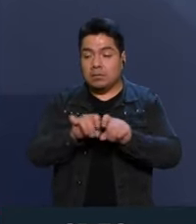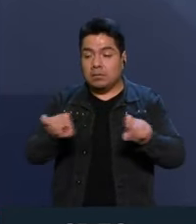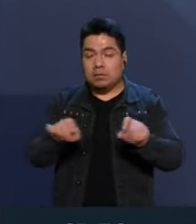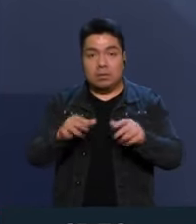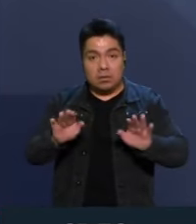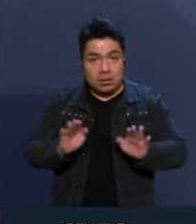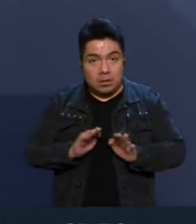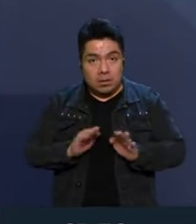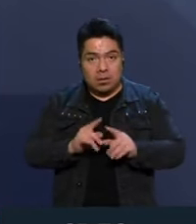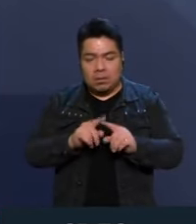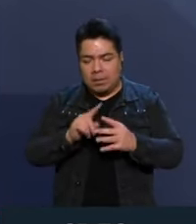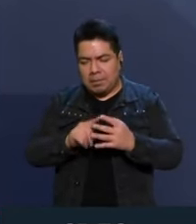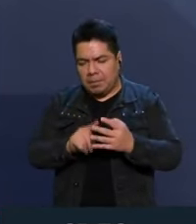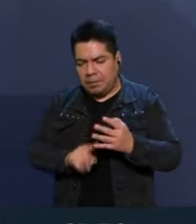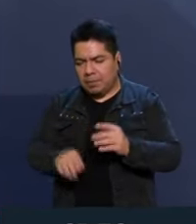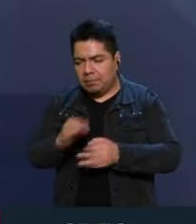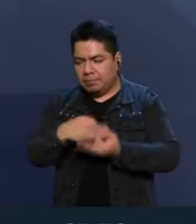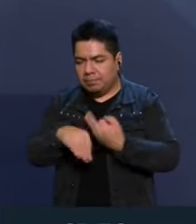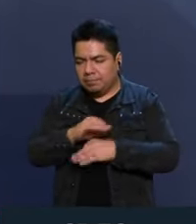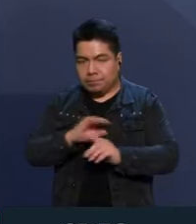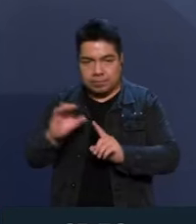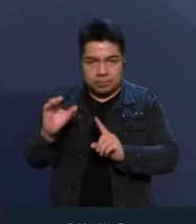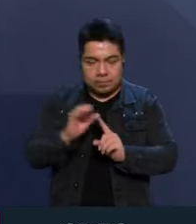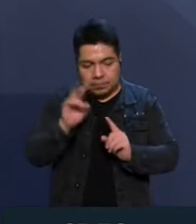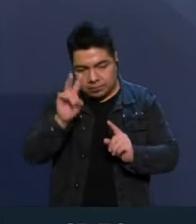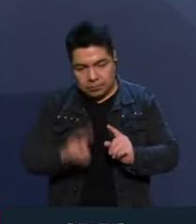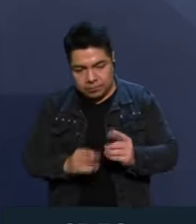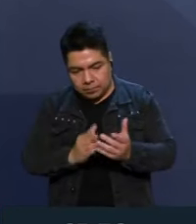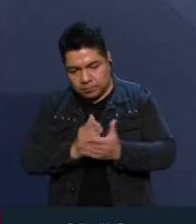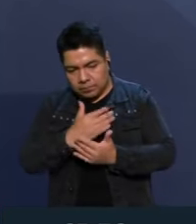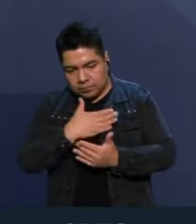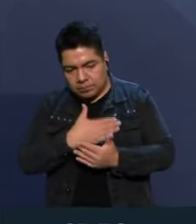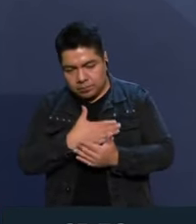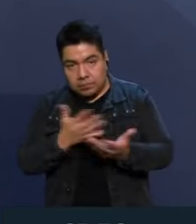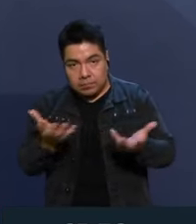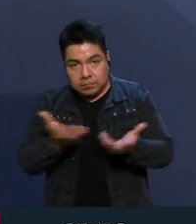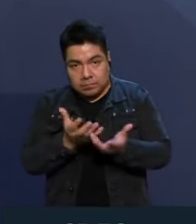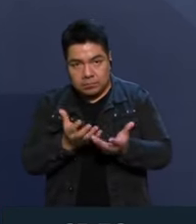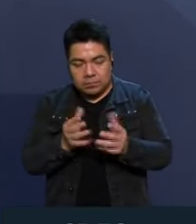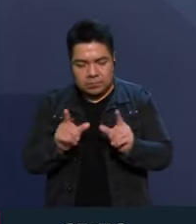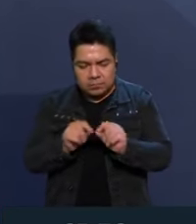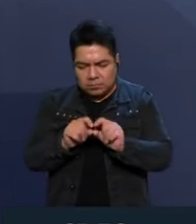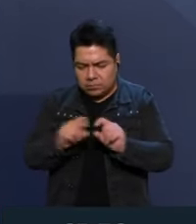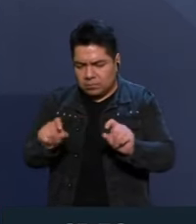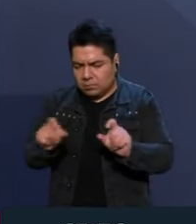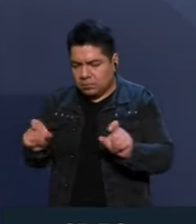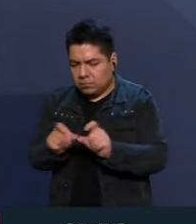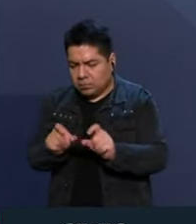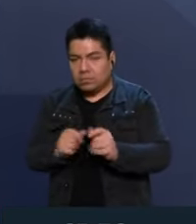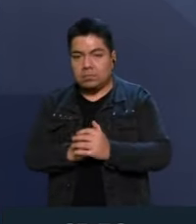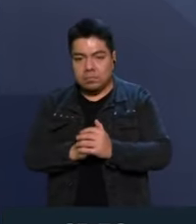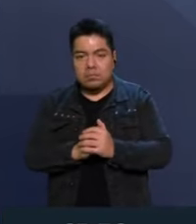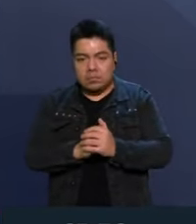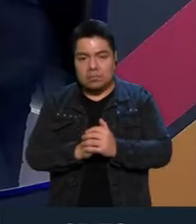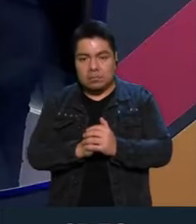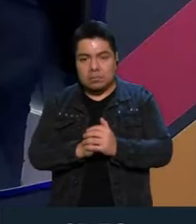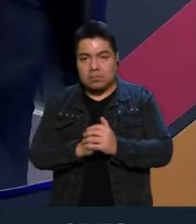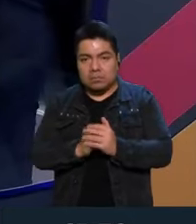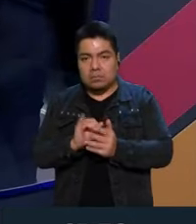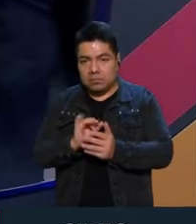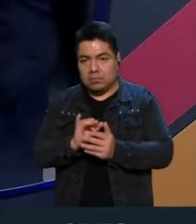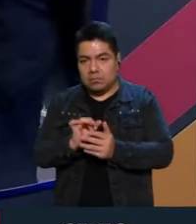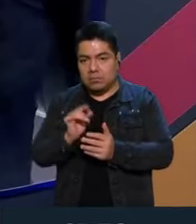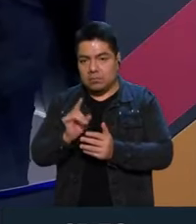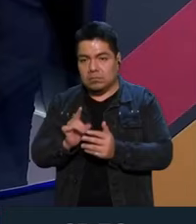posicionamiento y un recuento de lo que hizo esta Comisión para la Verdad y el Acceso a la Justicia y cierra con una frase que me parece muy importante. Sí, exacto.